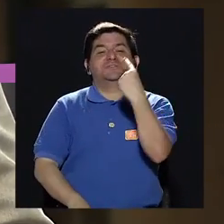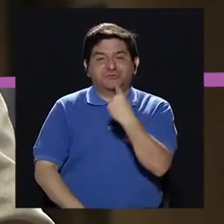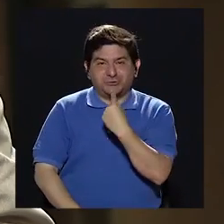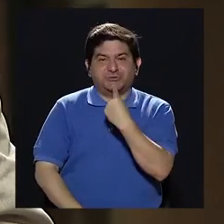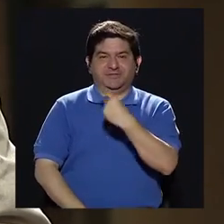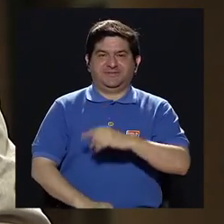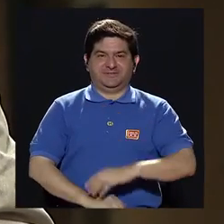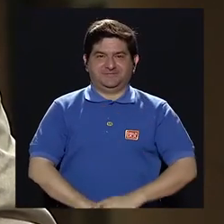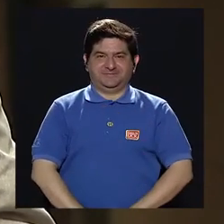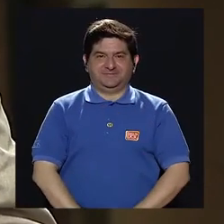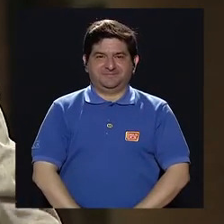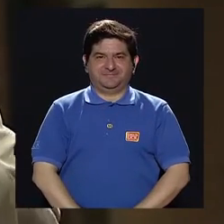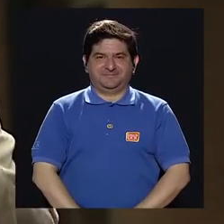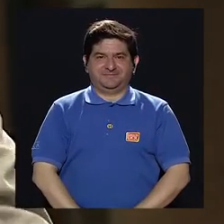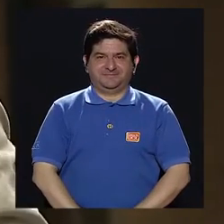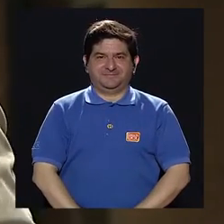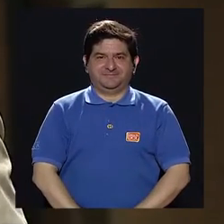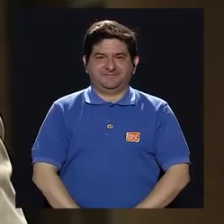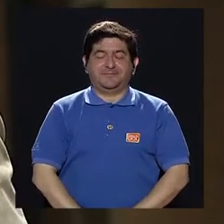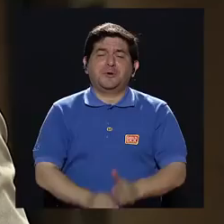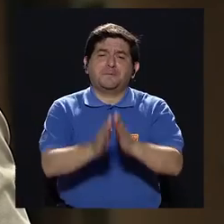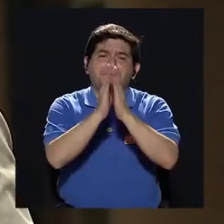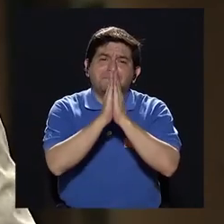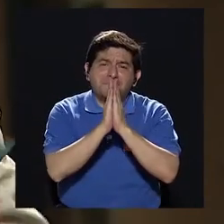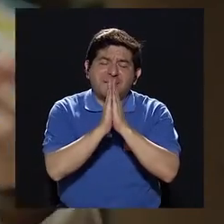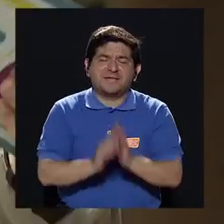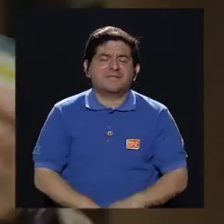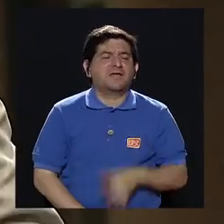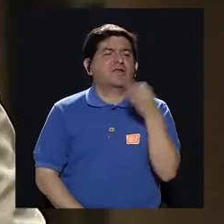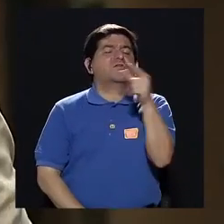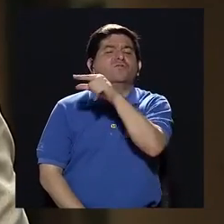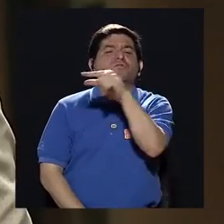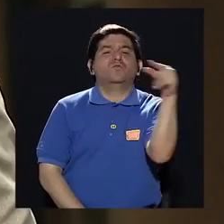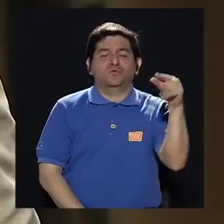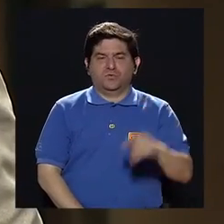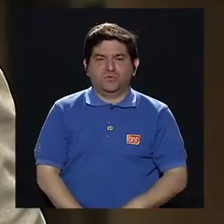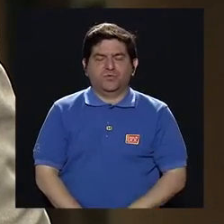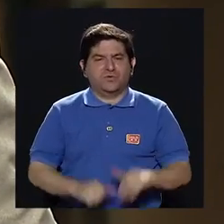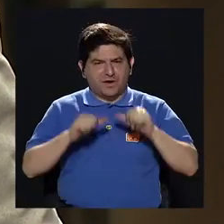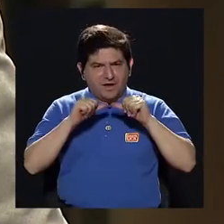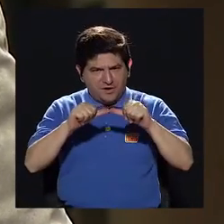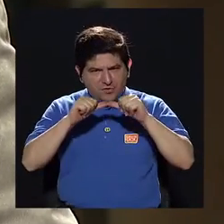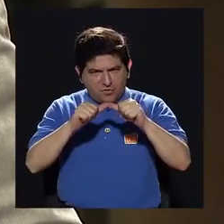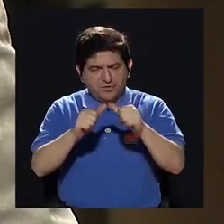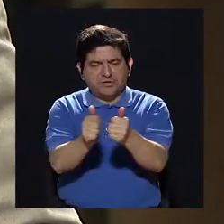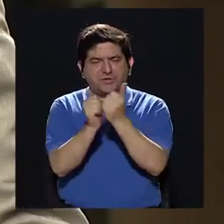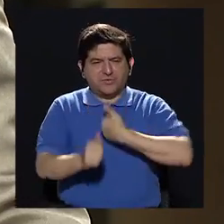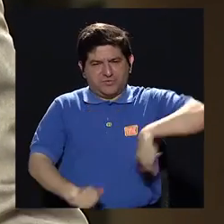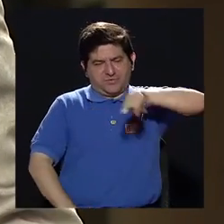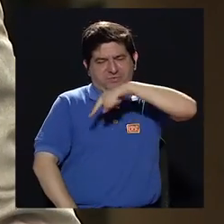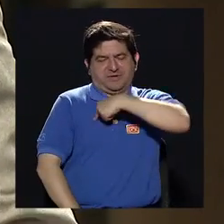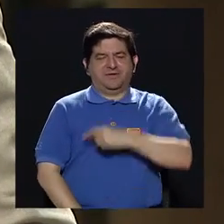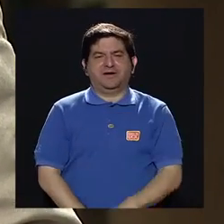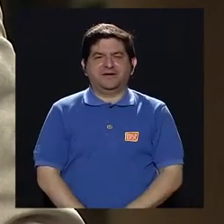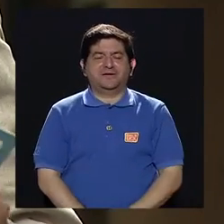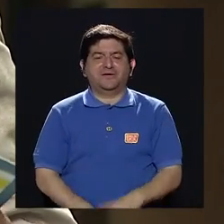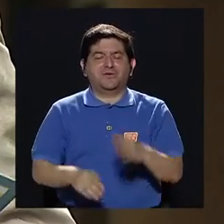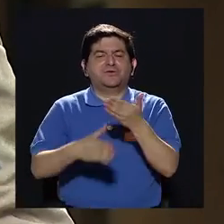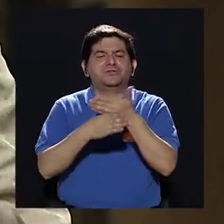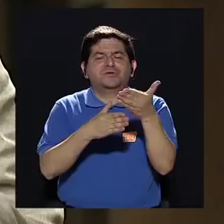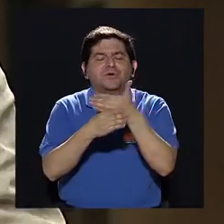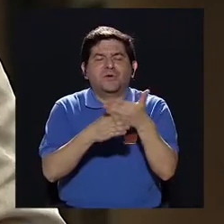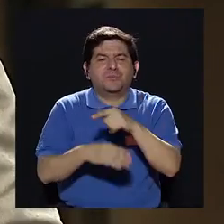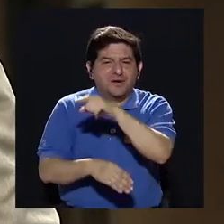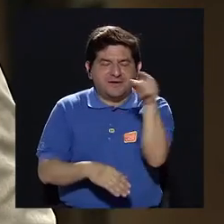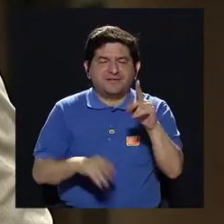Personas Sordas y pues pedirles que la próxima semana pues continúen con nosotros para